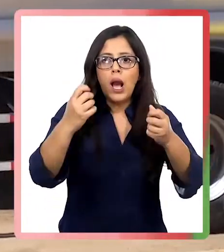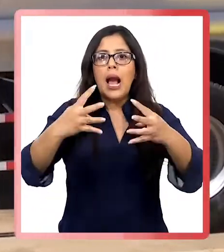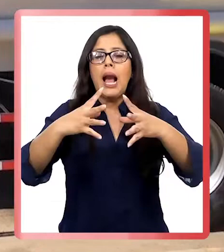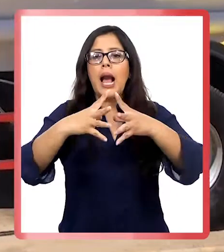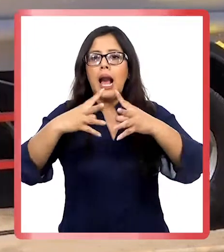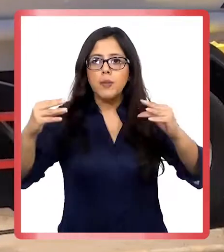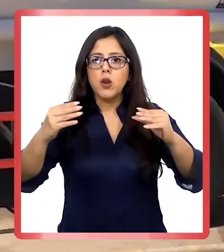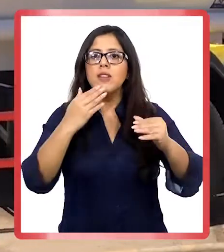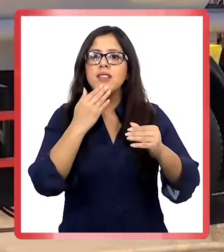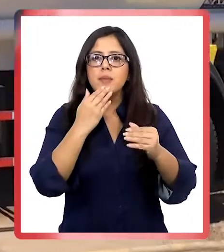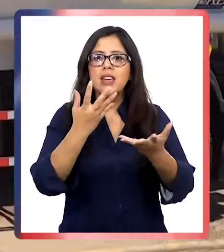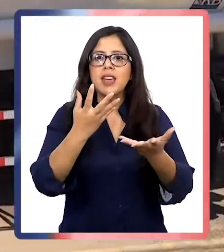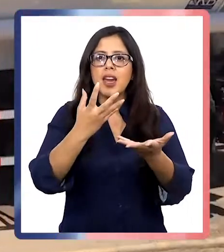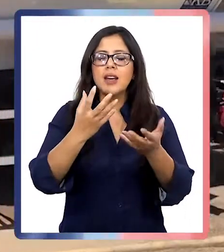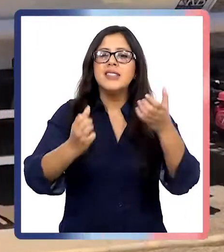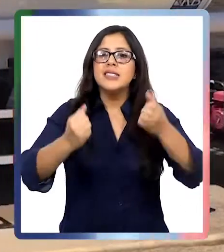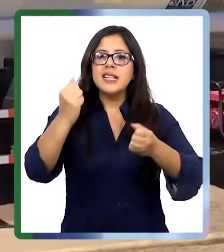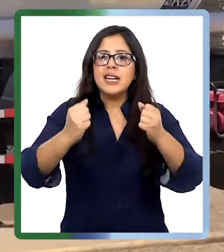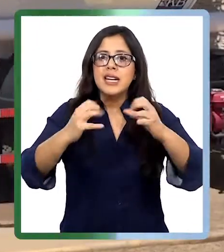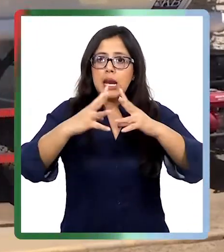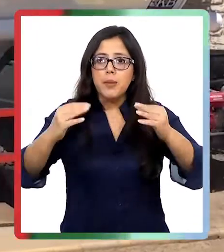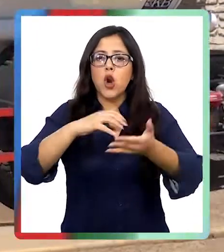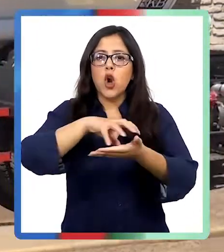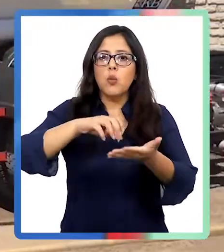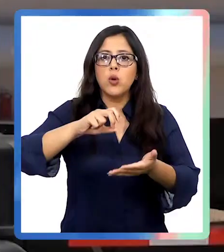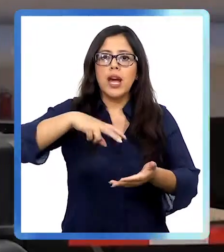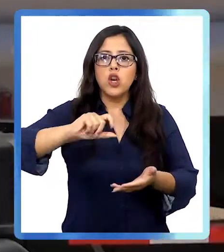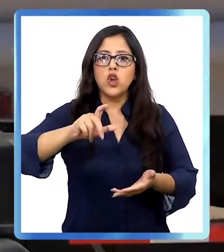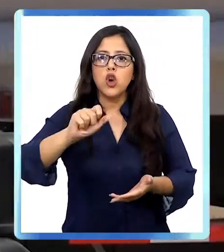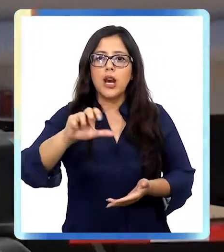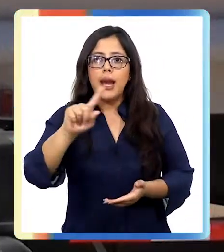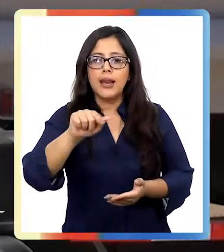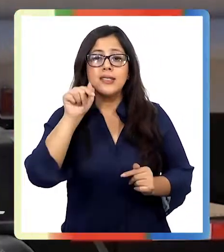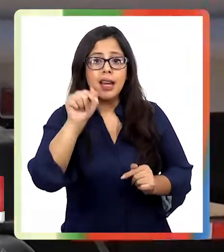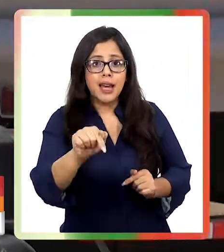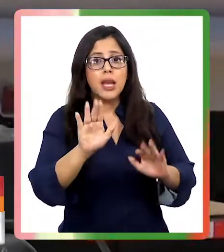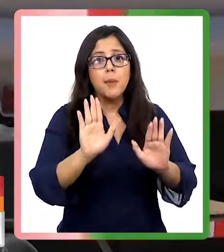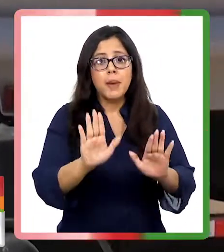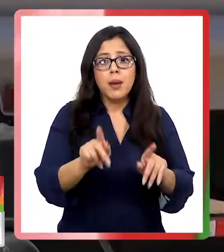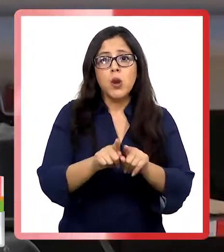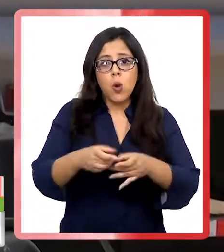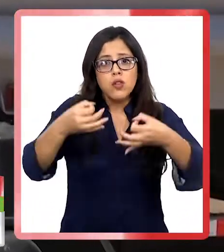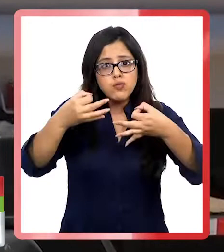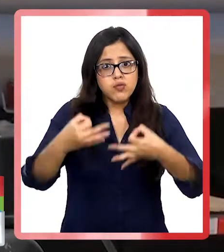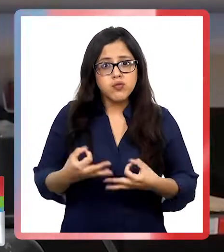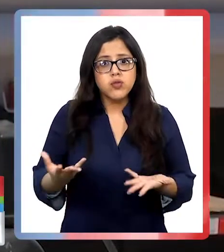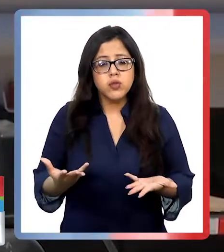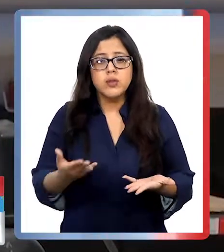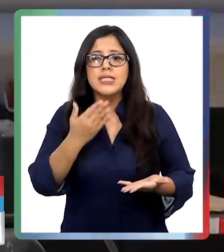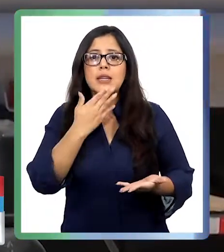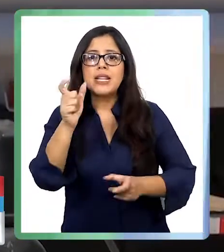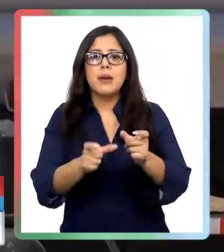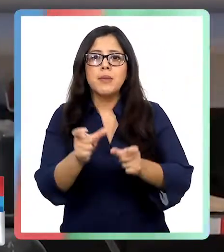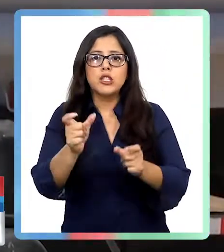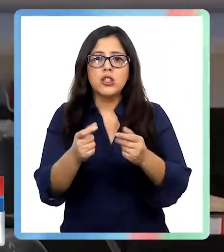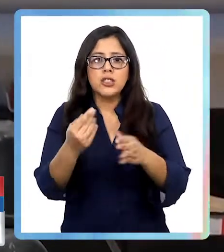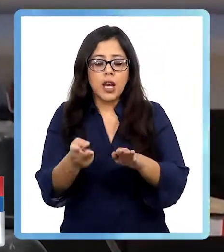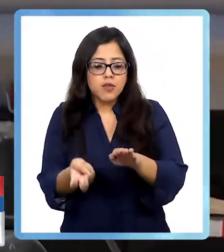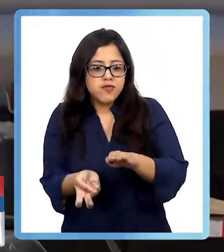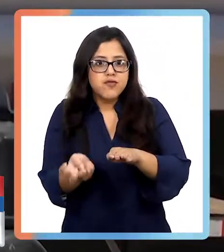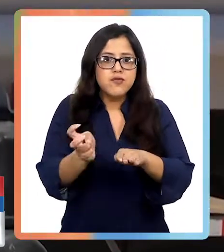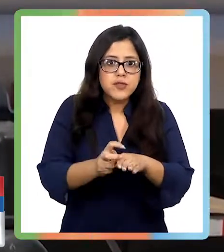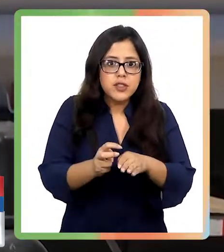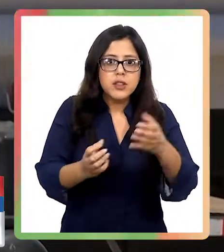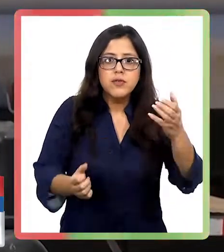También se entregó un camión para la comuna de Nogales. Esperamos que estos camiones tengan el mejor de los usos. Esperamos que los operarios que se